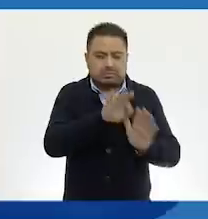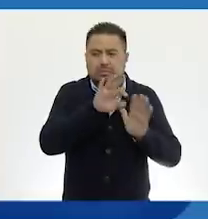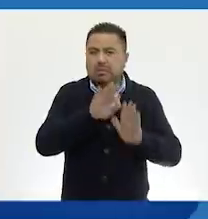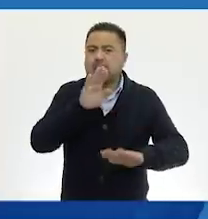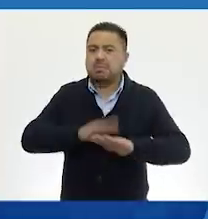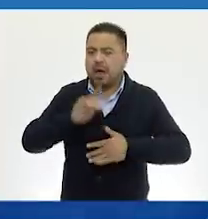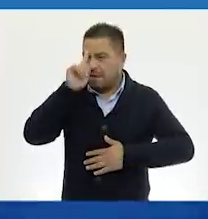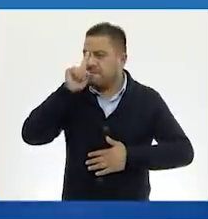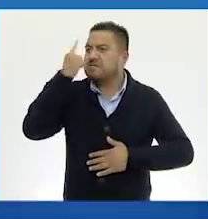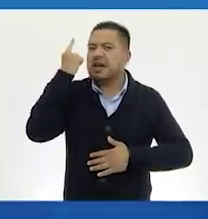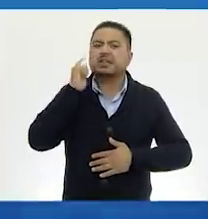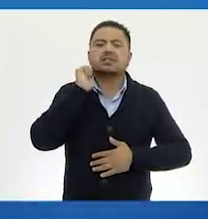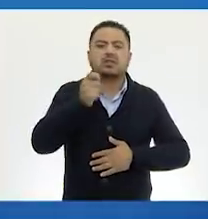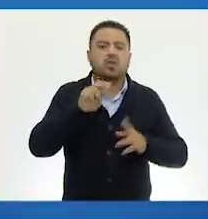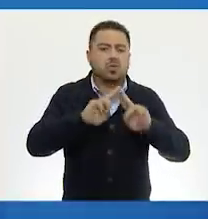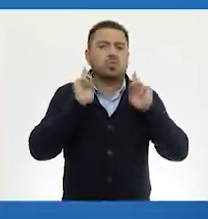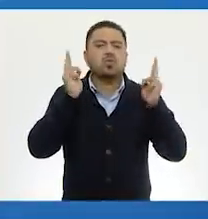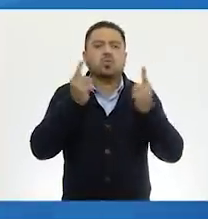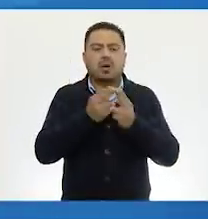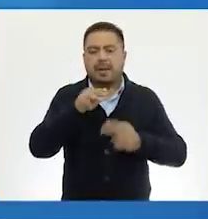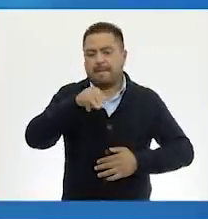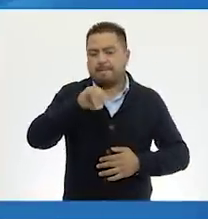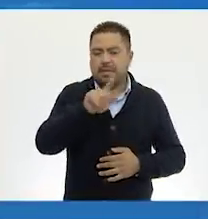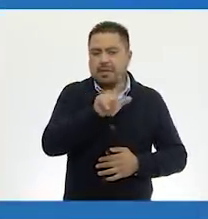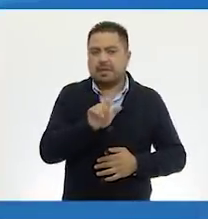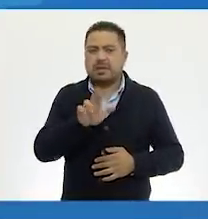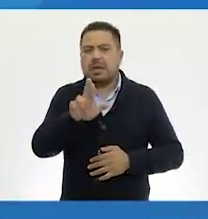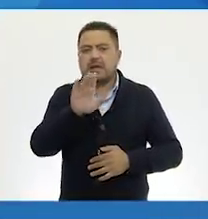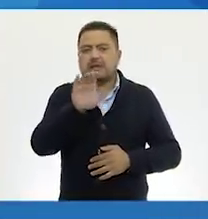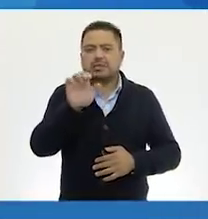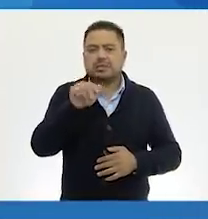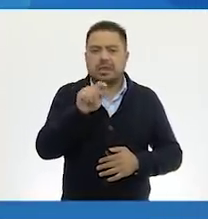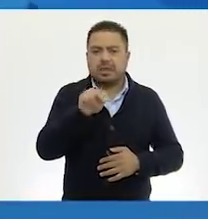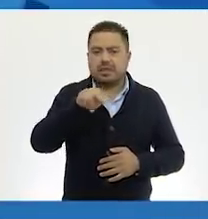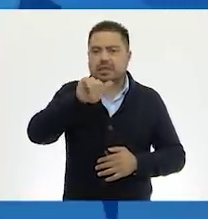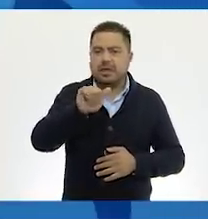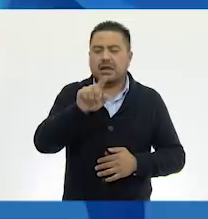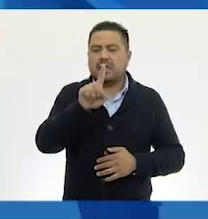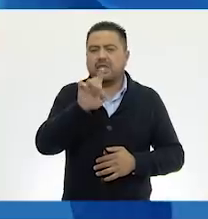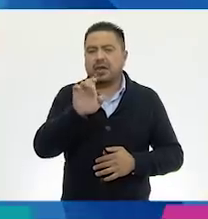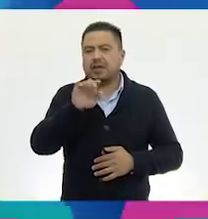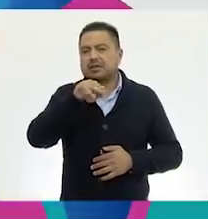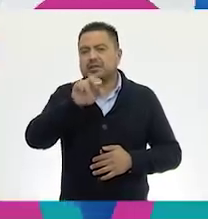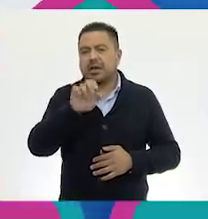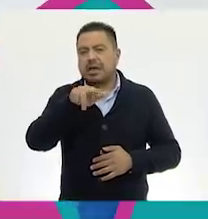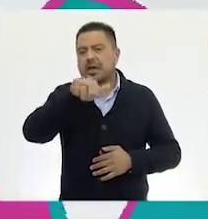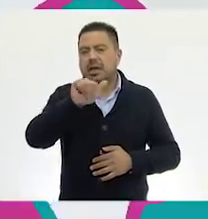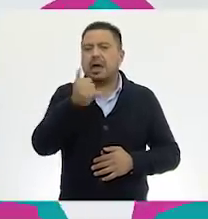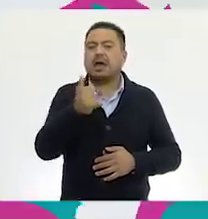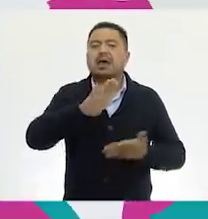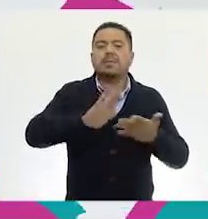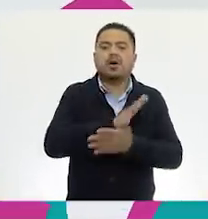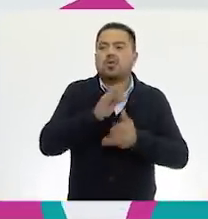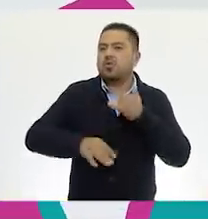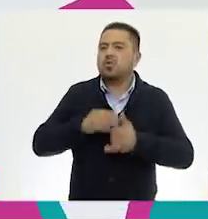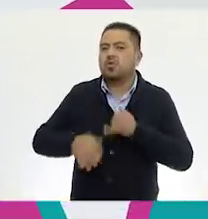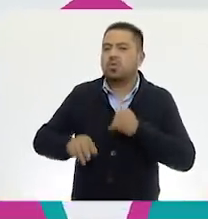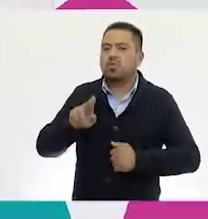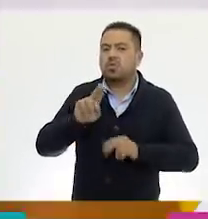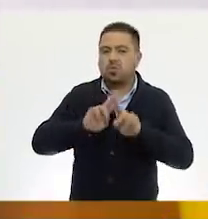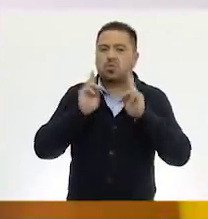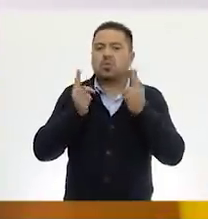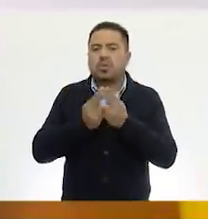fácilmente las unidades de millar, las centenas, las decenas y las unidades. Y las unidades. 4